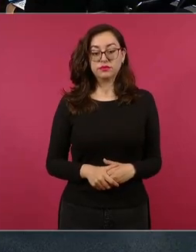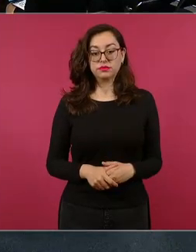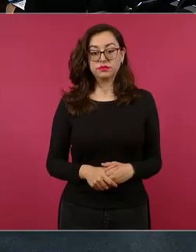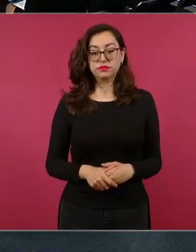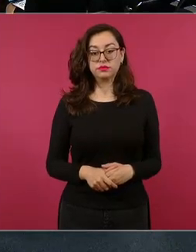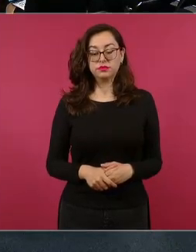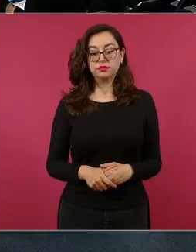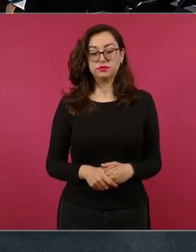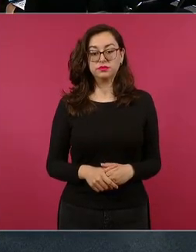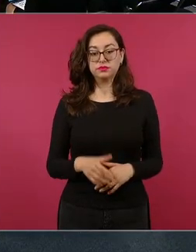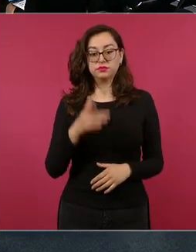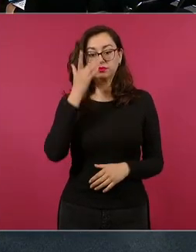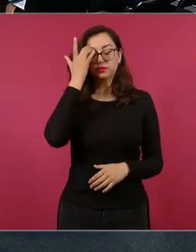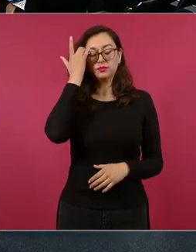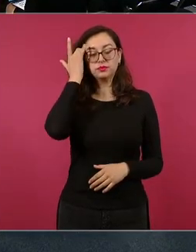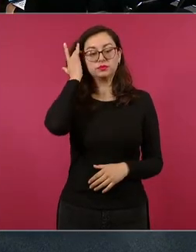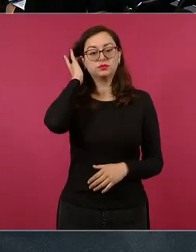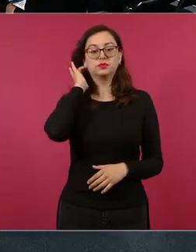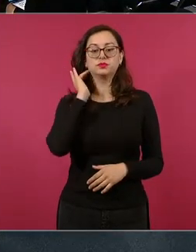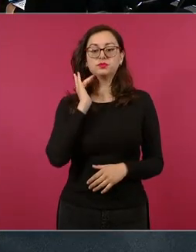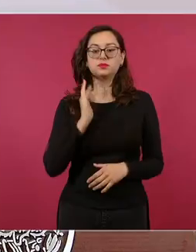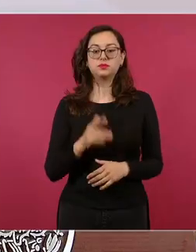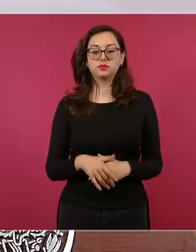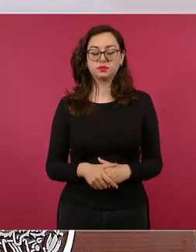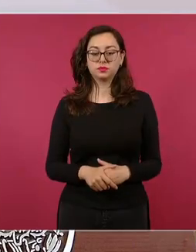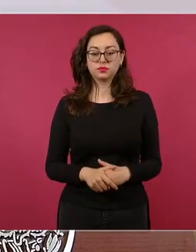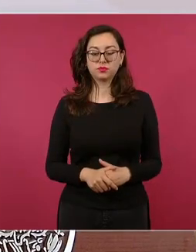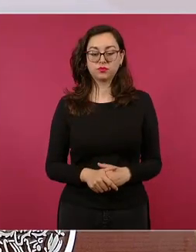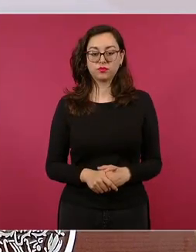pobre que le está dando una limosna